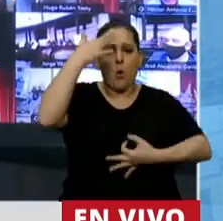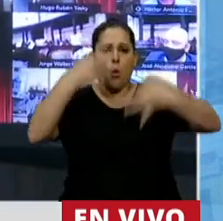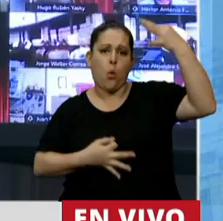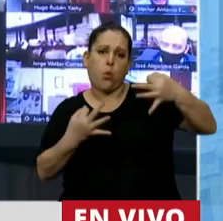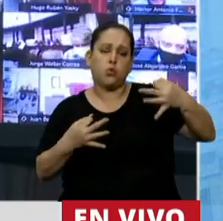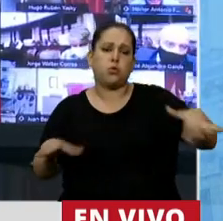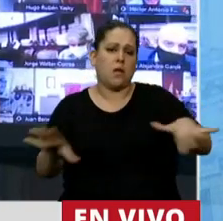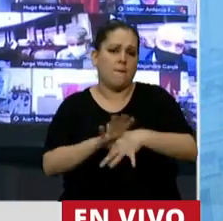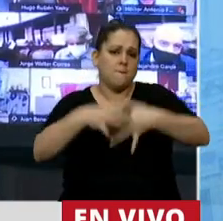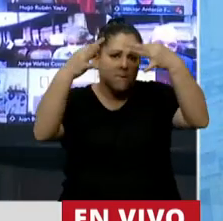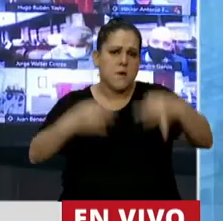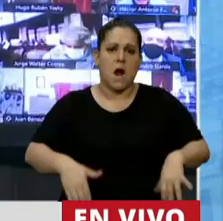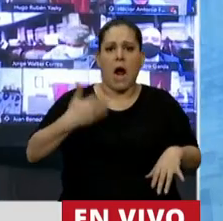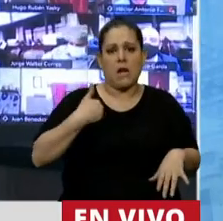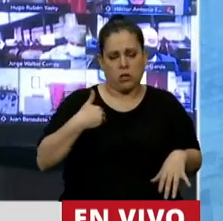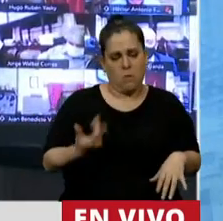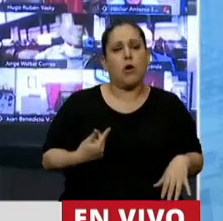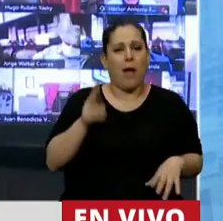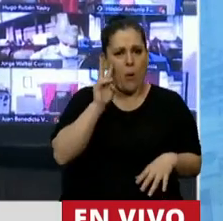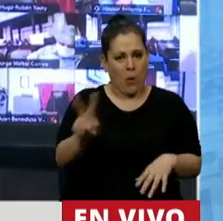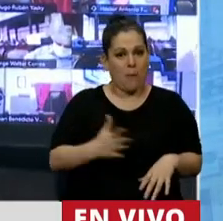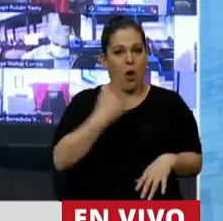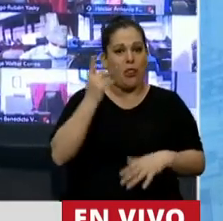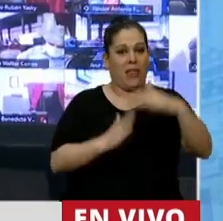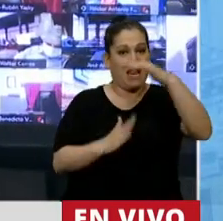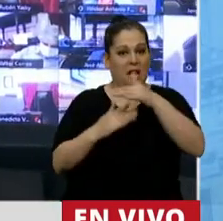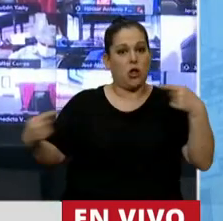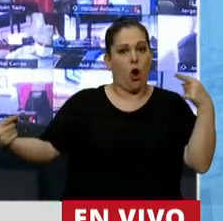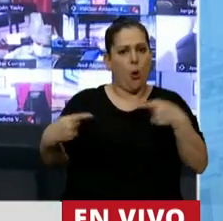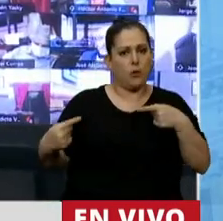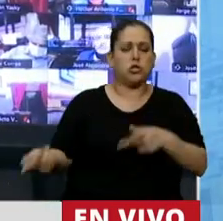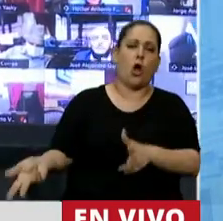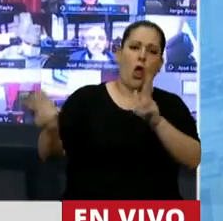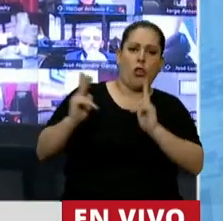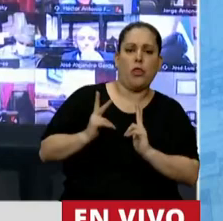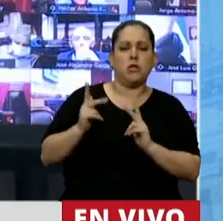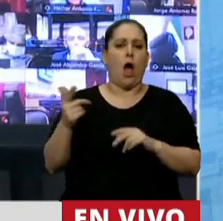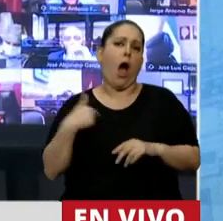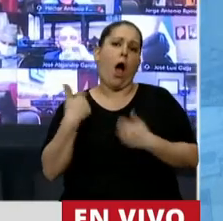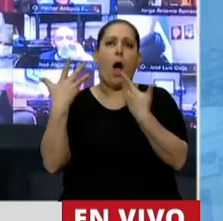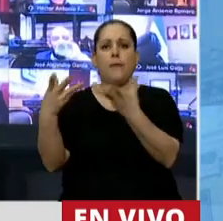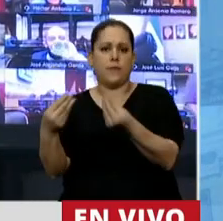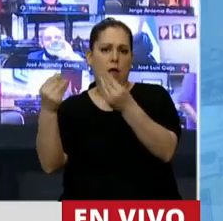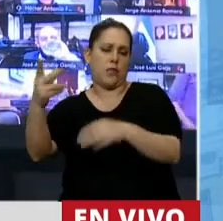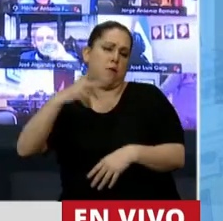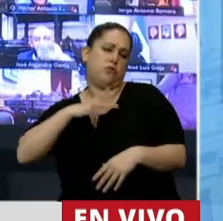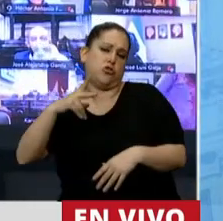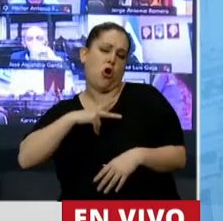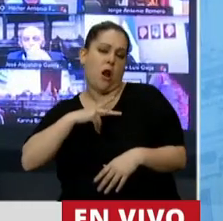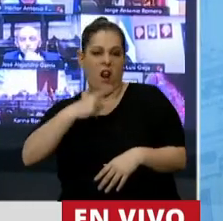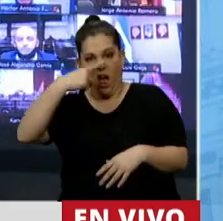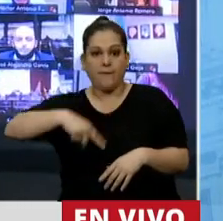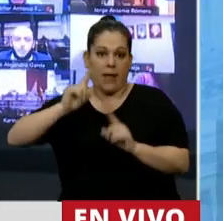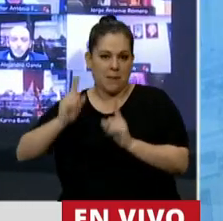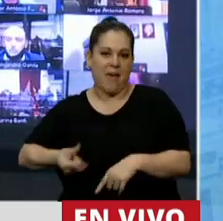merecemos, porque lo escuchamos decir a los dirigentes de la oposición que se hacen los portavoces de todos los millonarios del país y resulta que